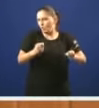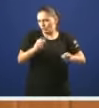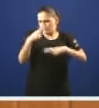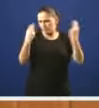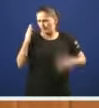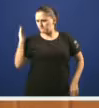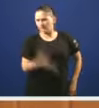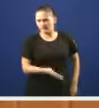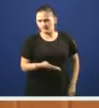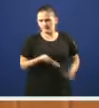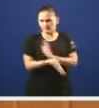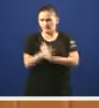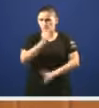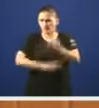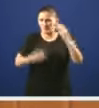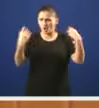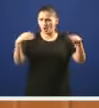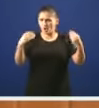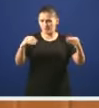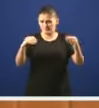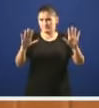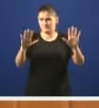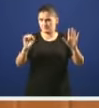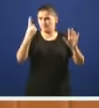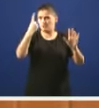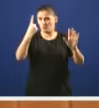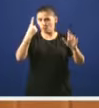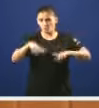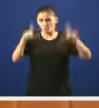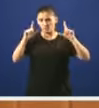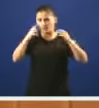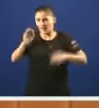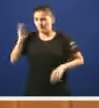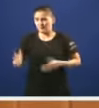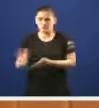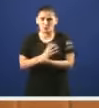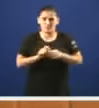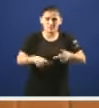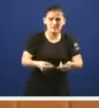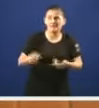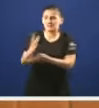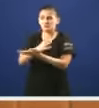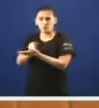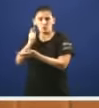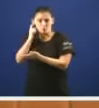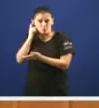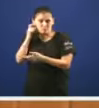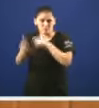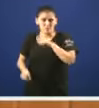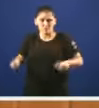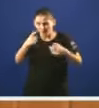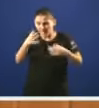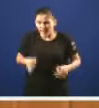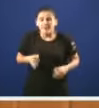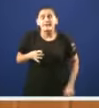é fundamentalmente ena mocidade pero que por suposto afecta a totalidade das familias e a totalidade da poboación o que